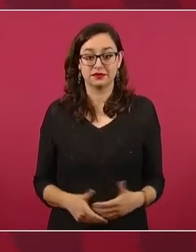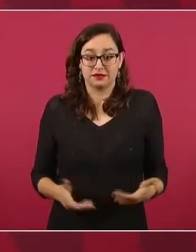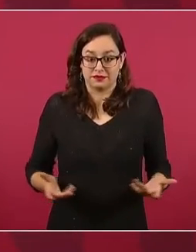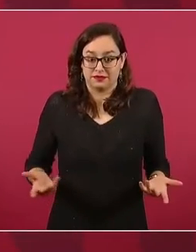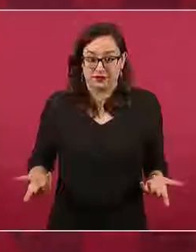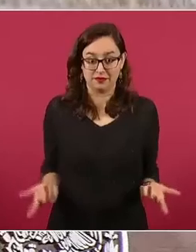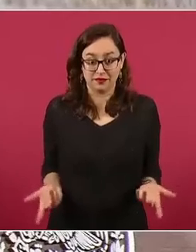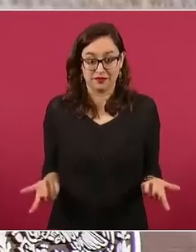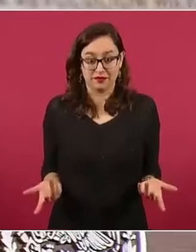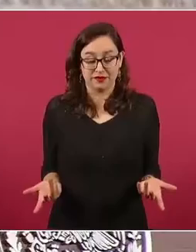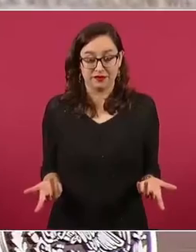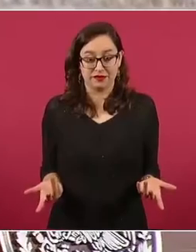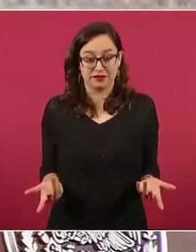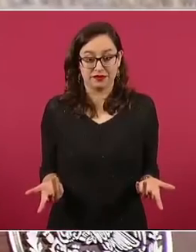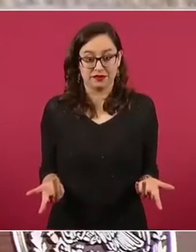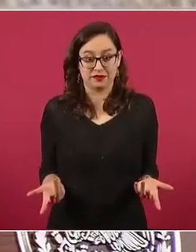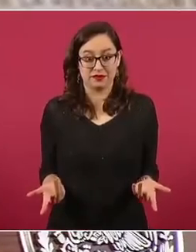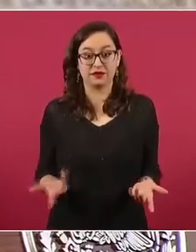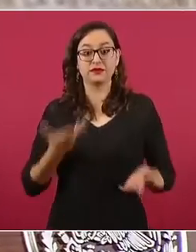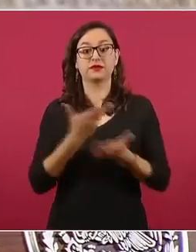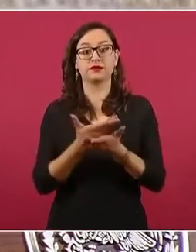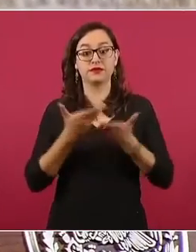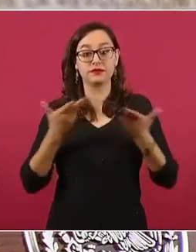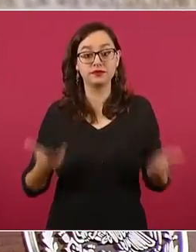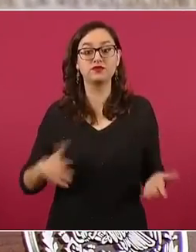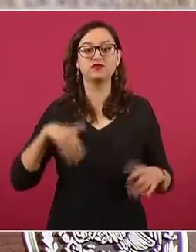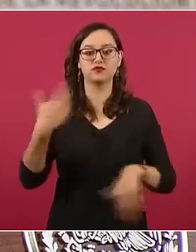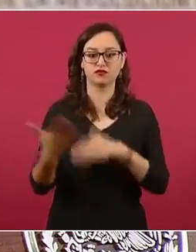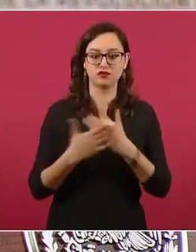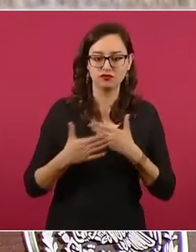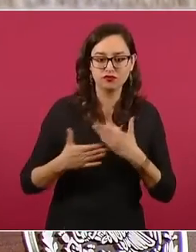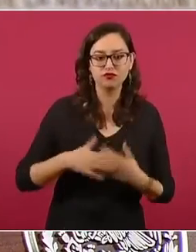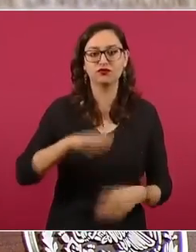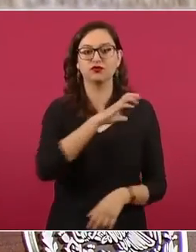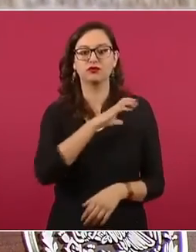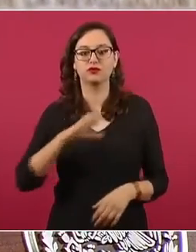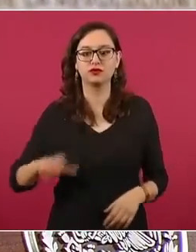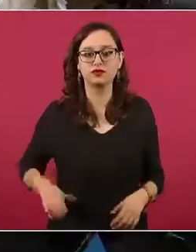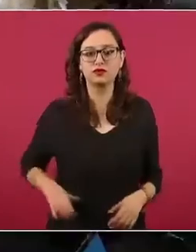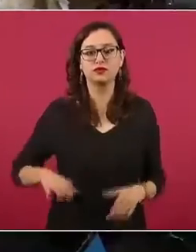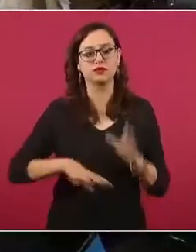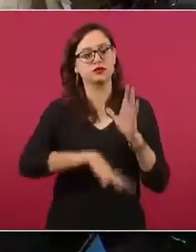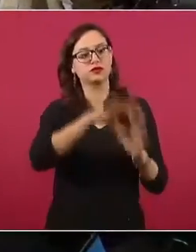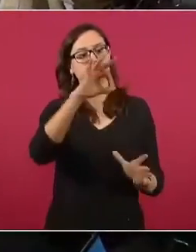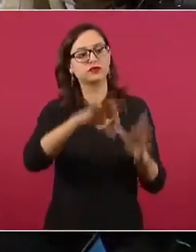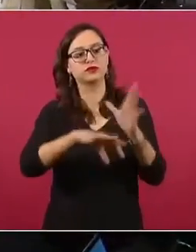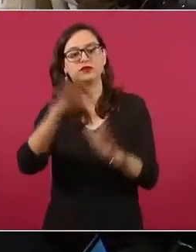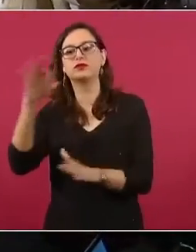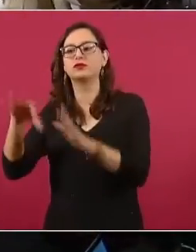¿cómo se van a elegir? Pues van a haber encuestas,